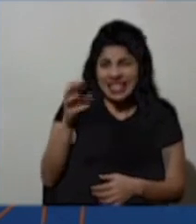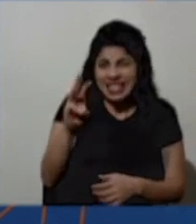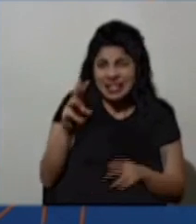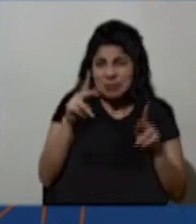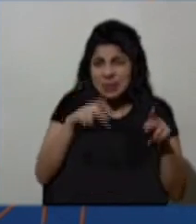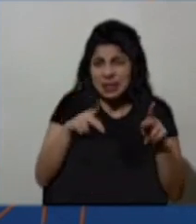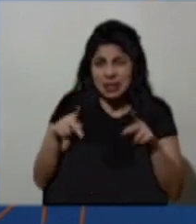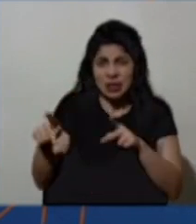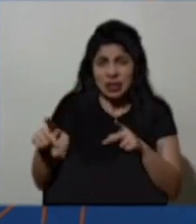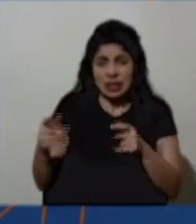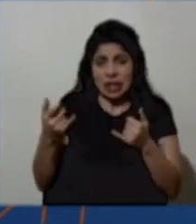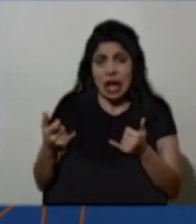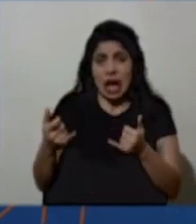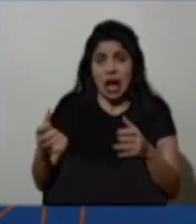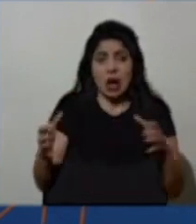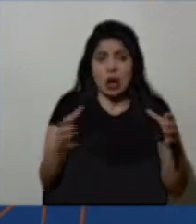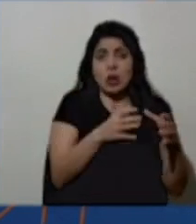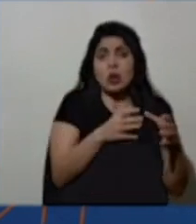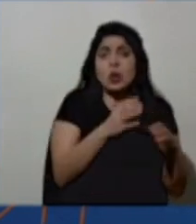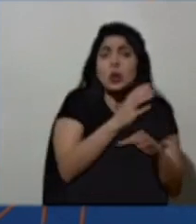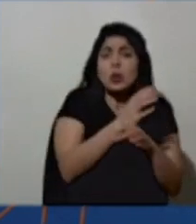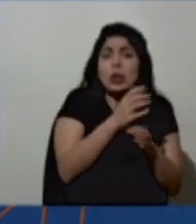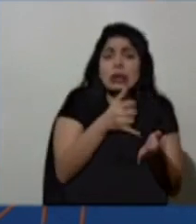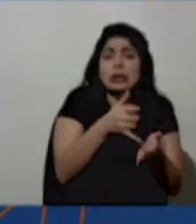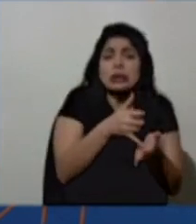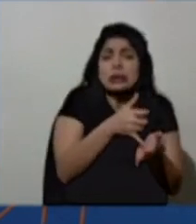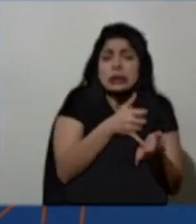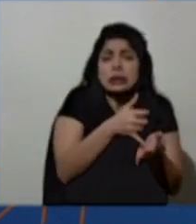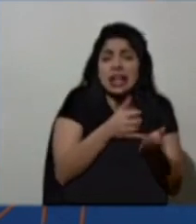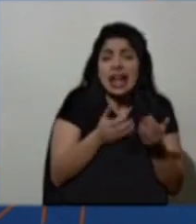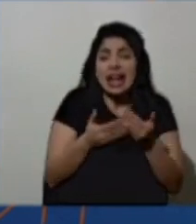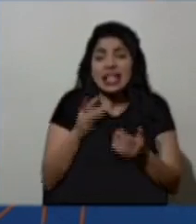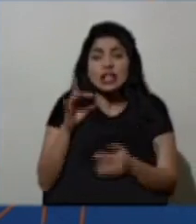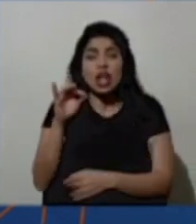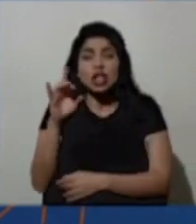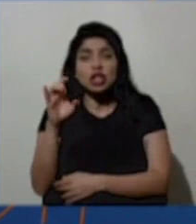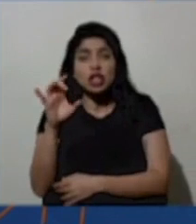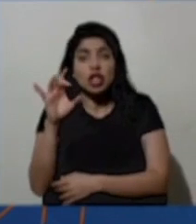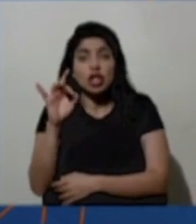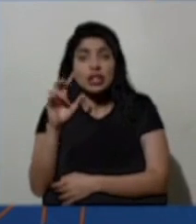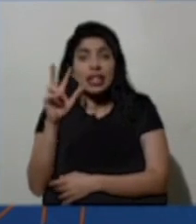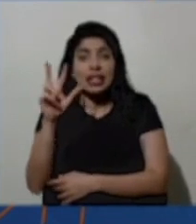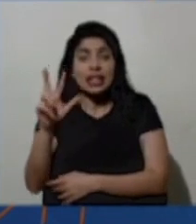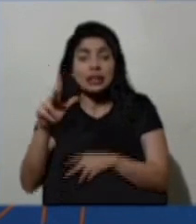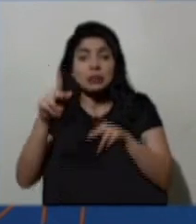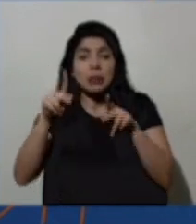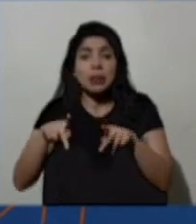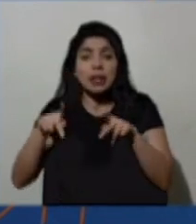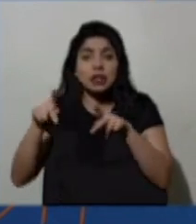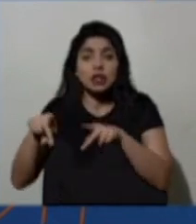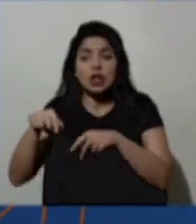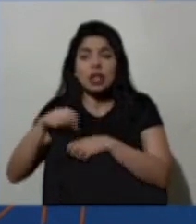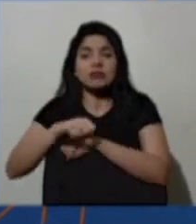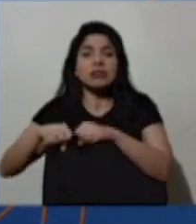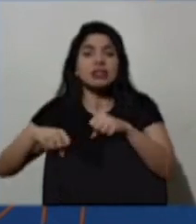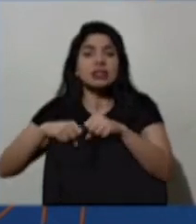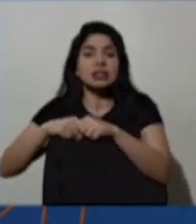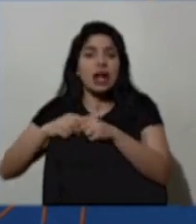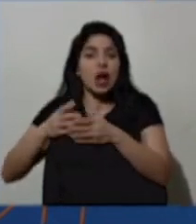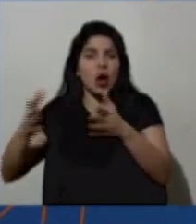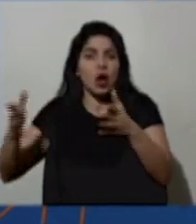personas están en las unidades de cuidados intensivos y cerca de 883 personas en salón.